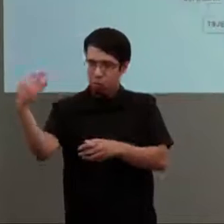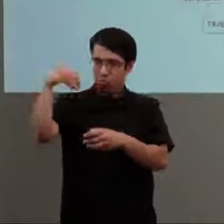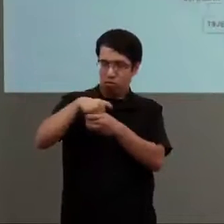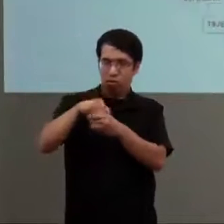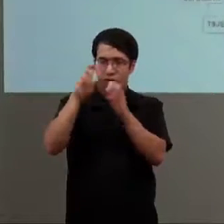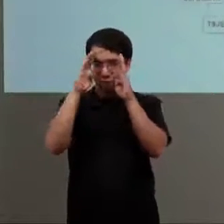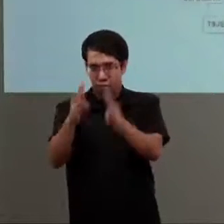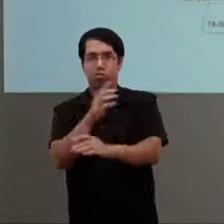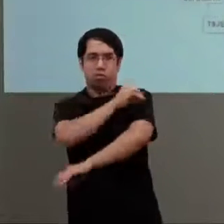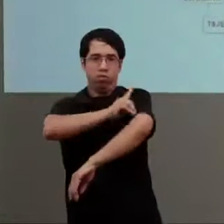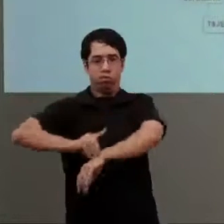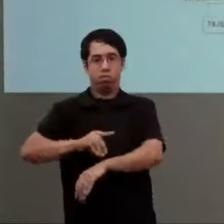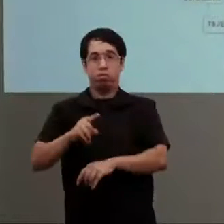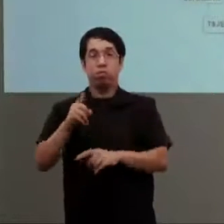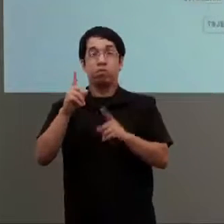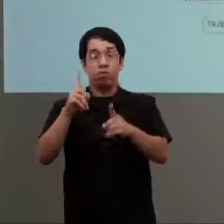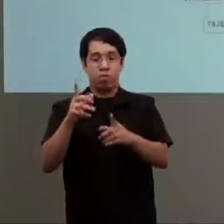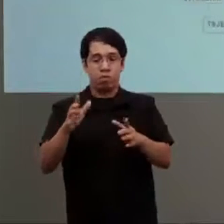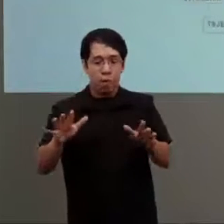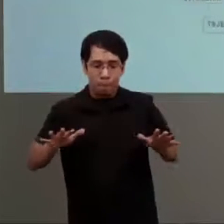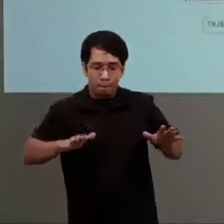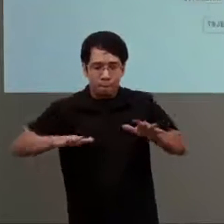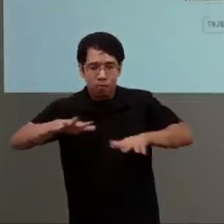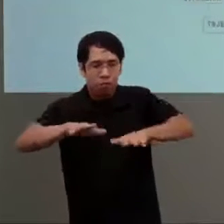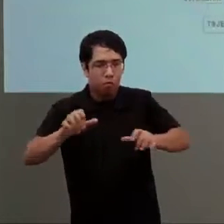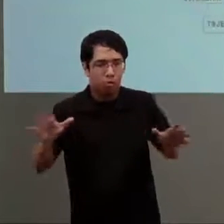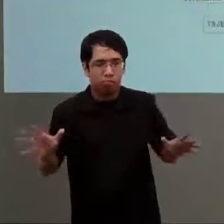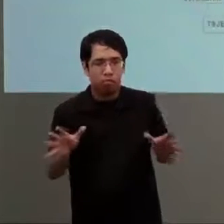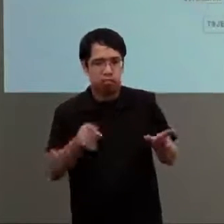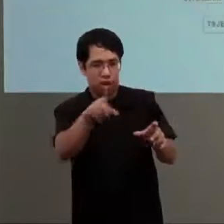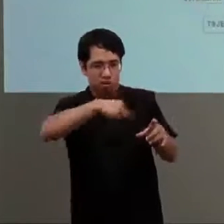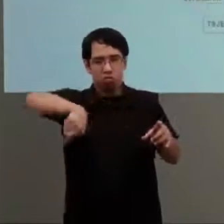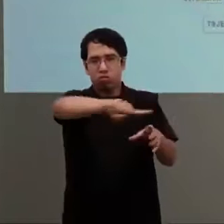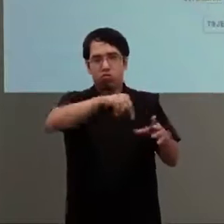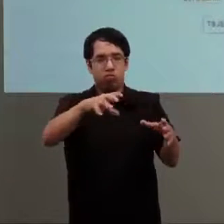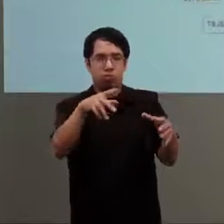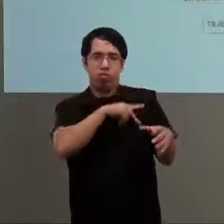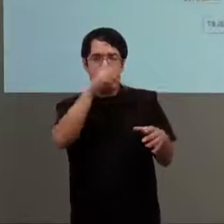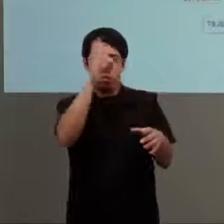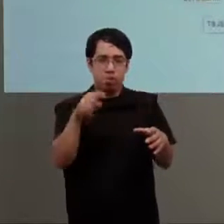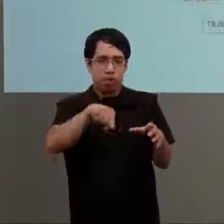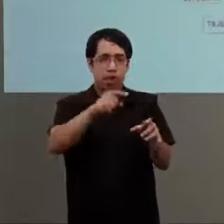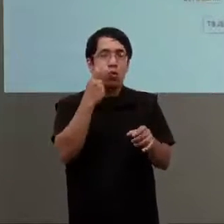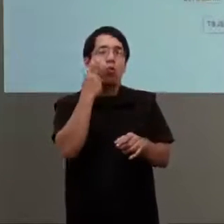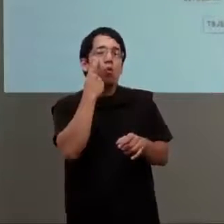derechos. También movilizar al sector, a la población con discapacidad, a que conozcan otros derechos